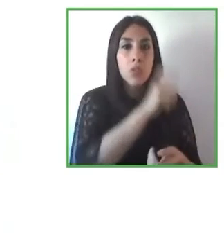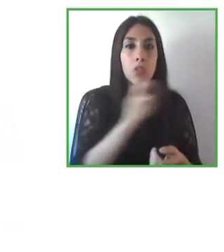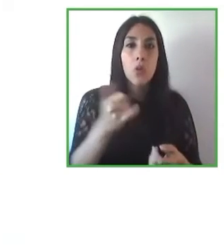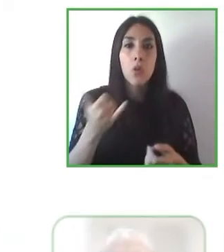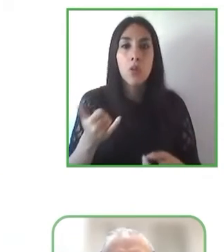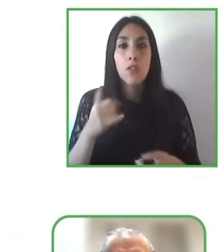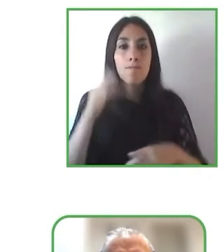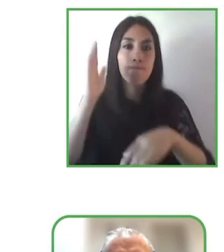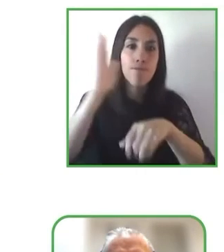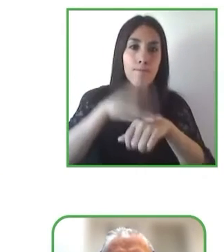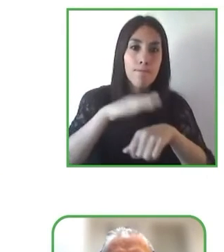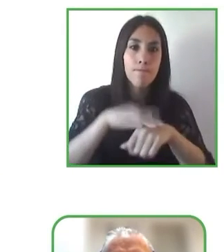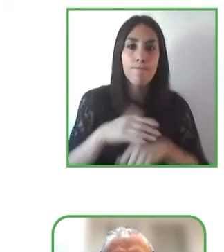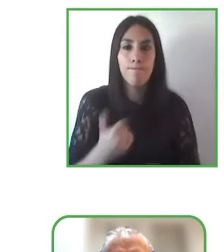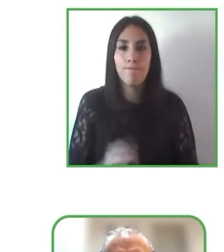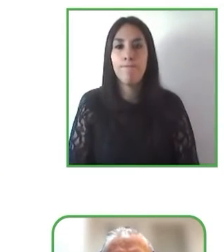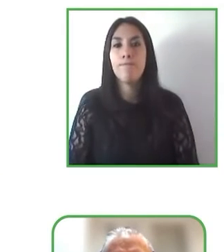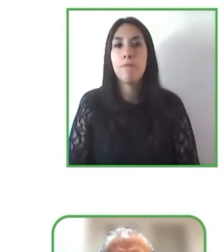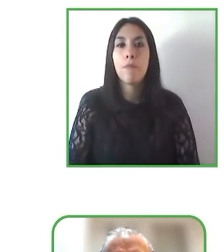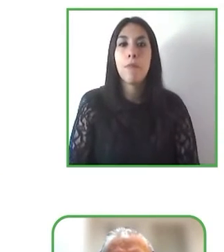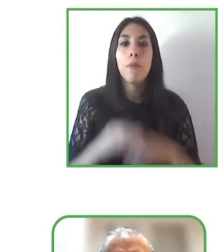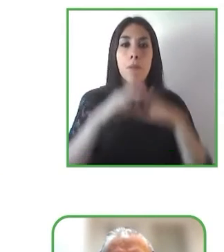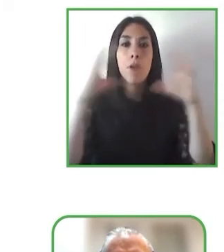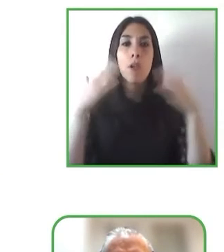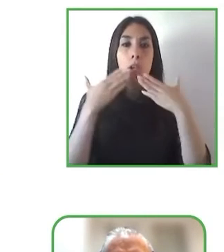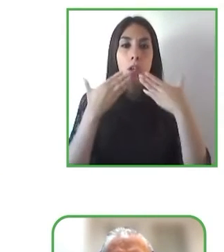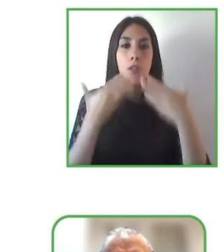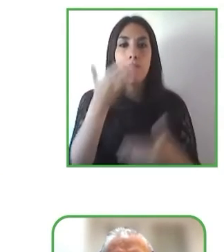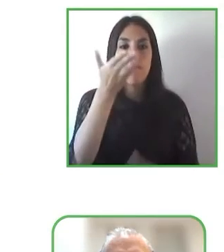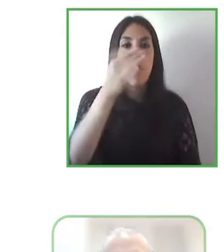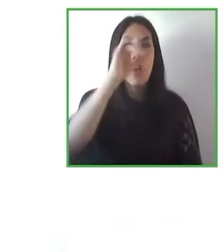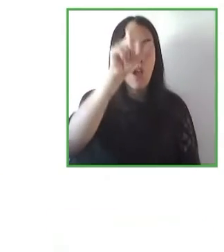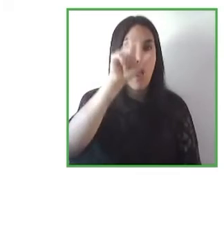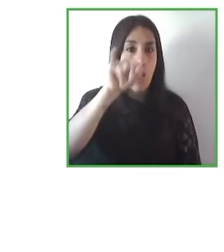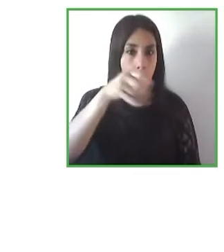muchas gracias Javier y vamos Carla con tu mensaje de cierre